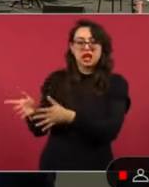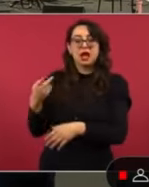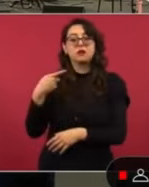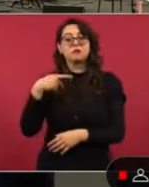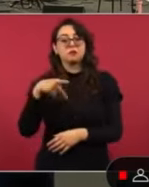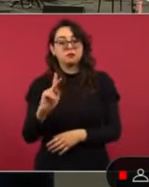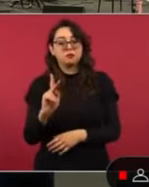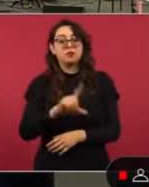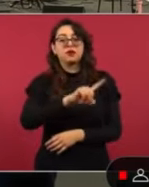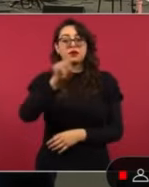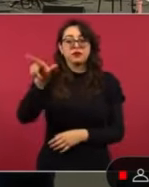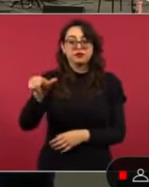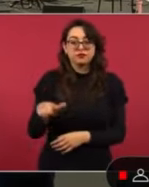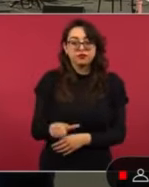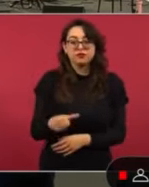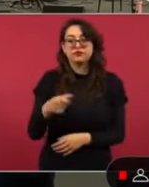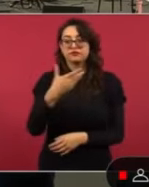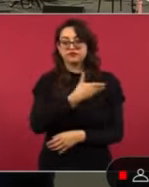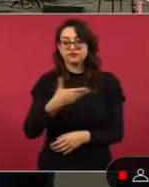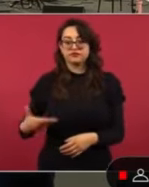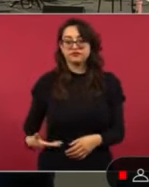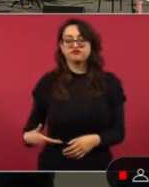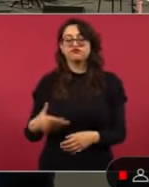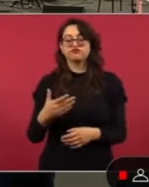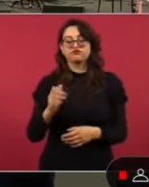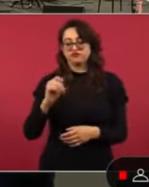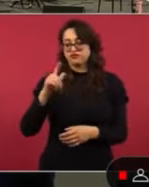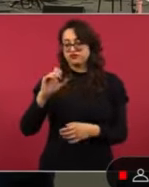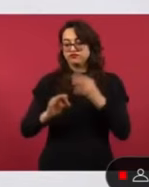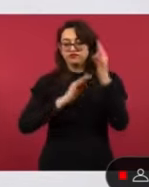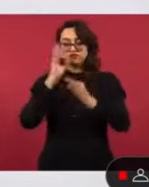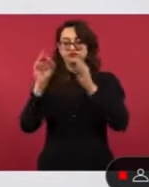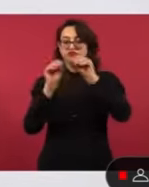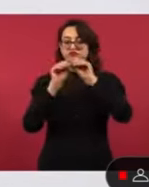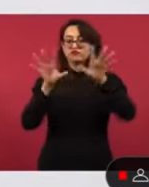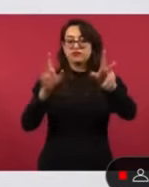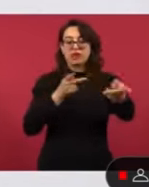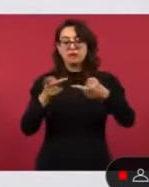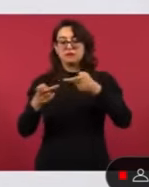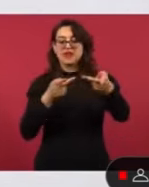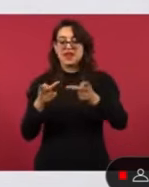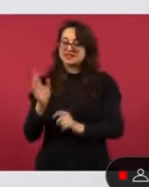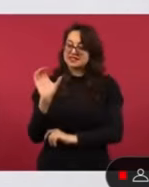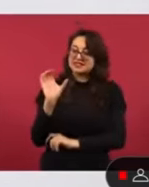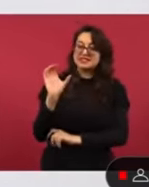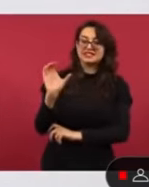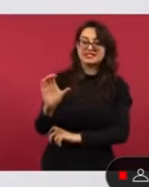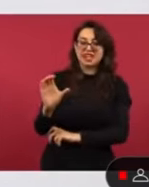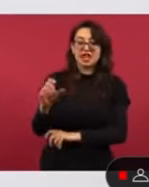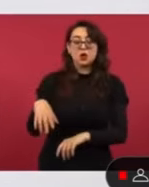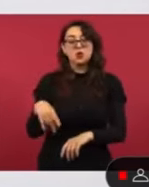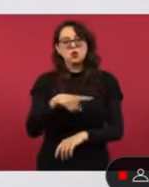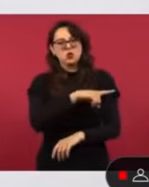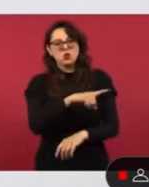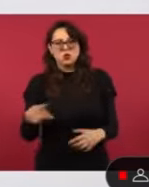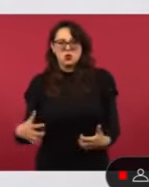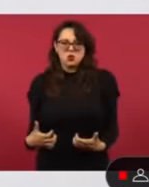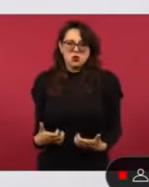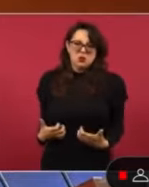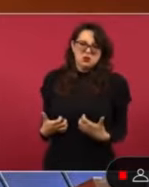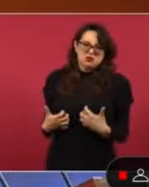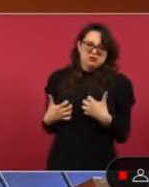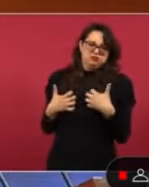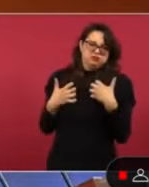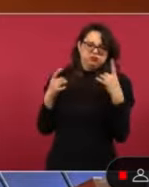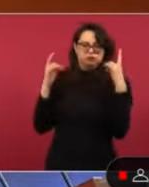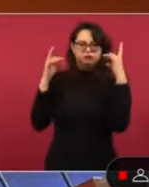Falta ver hoy las columnas, las portadas de los diarios y también las redes sociales durante todo el día de ayer. Gran parte de